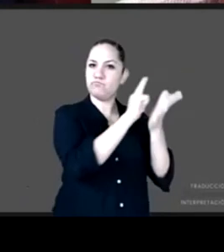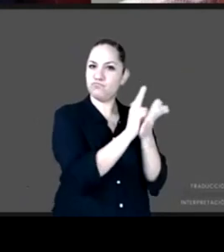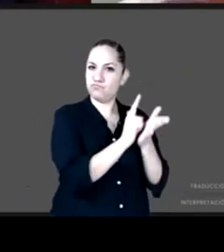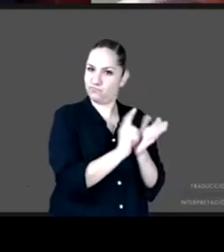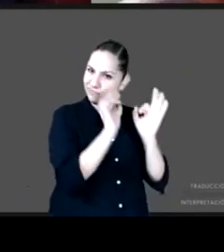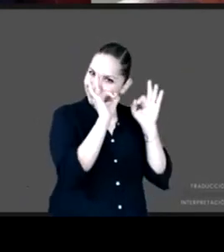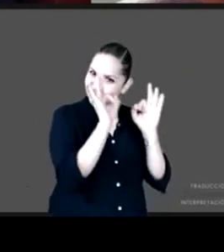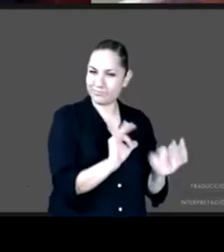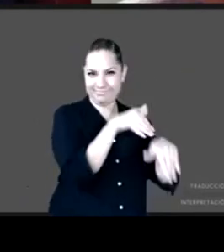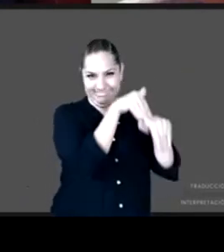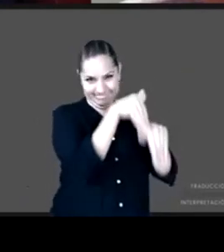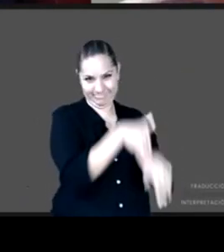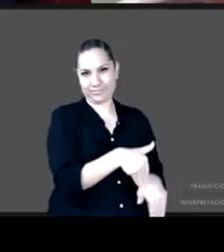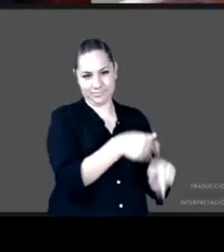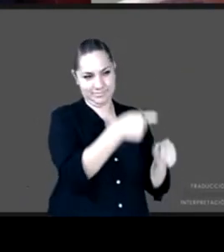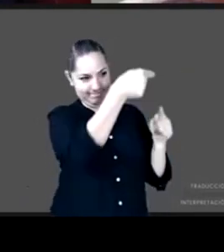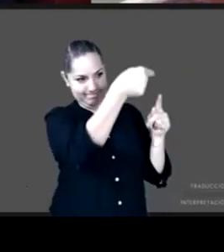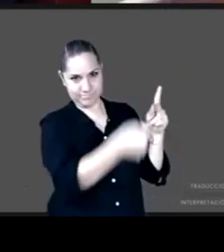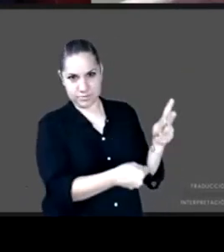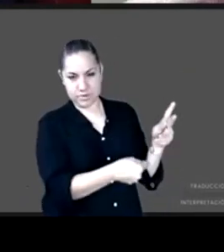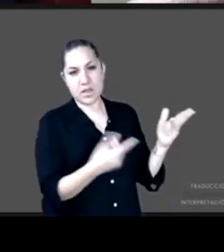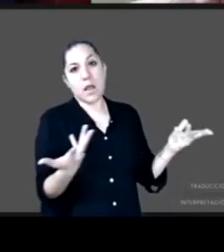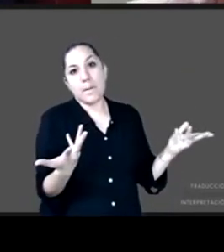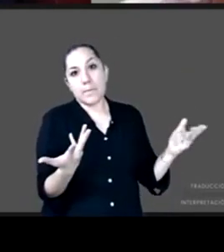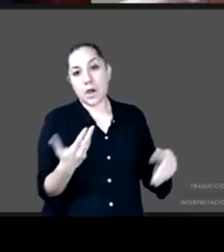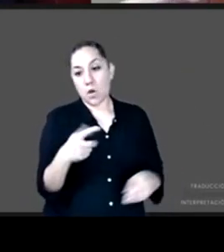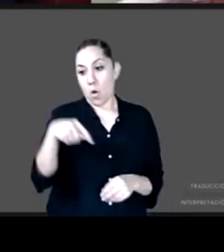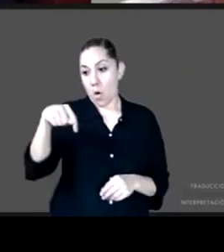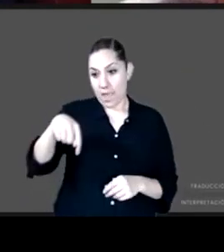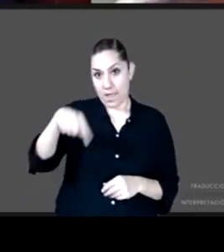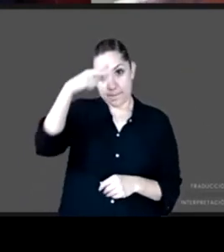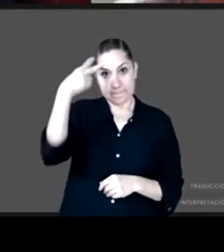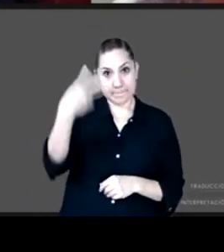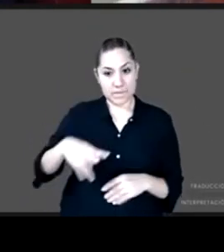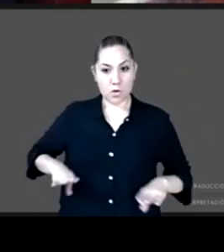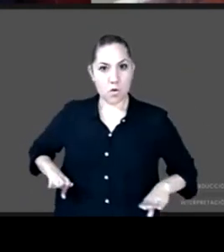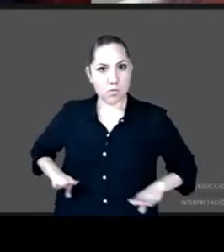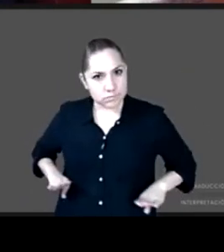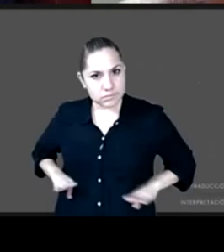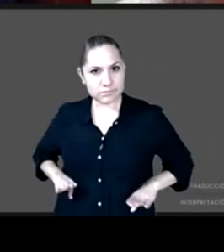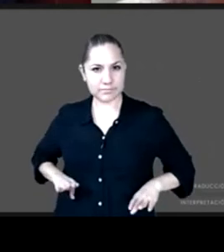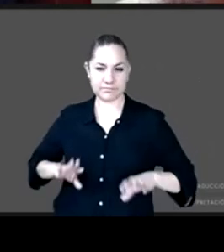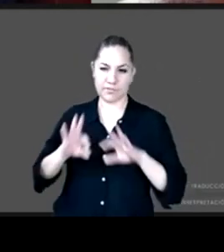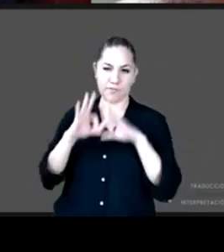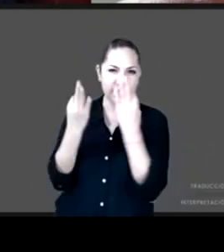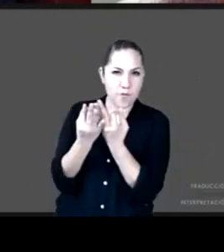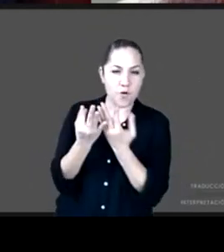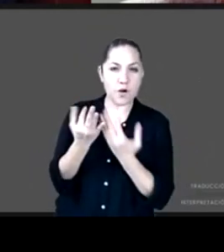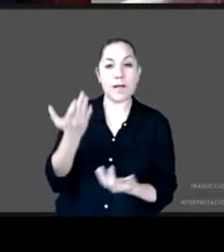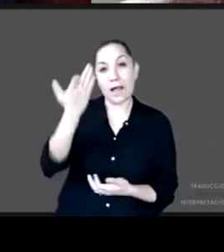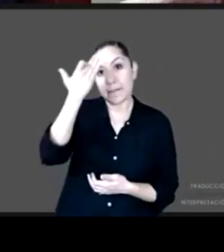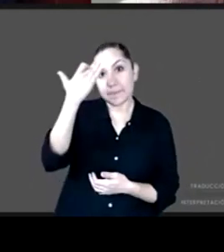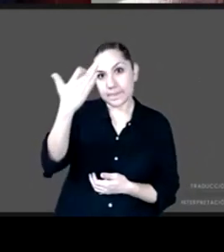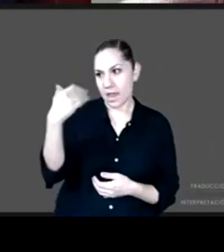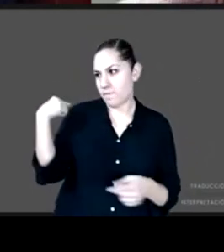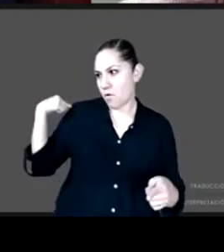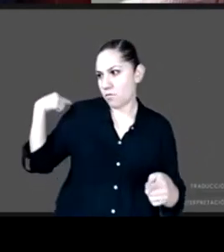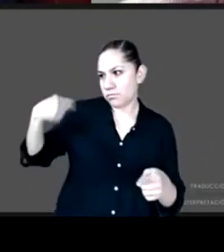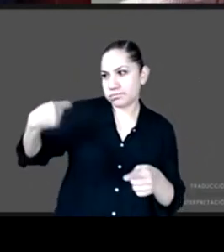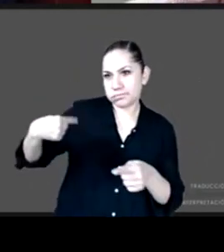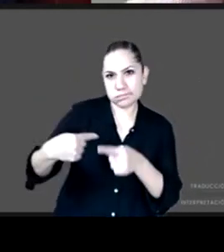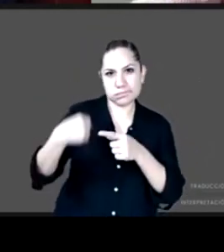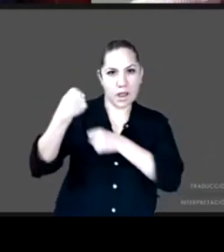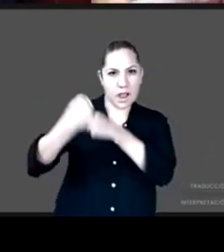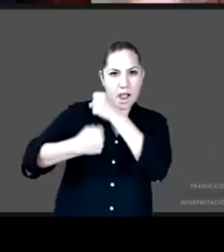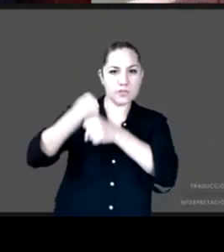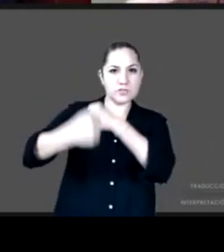las características de la propia economía de las últimas décadas lamentablemente se requiere que haya ingresos